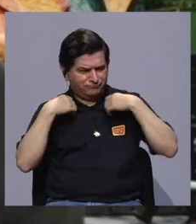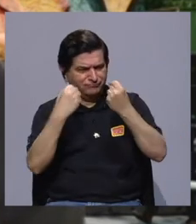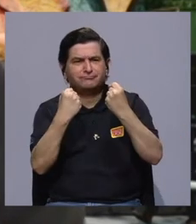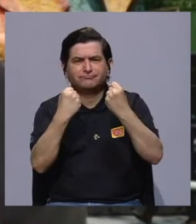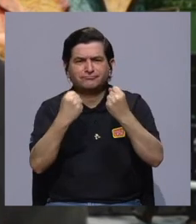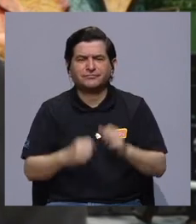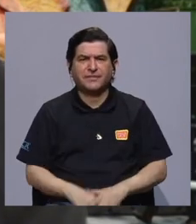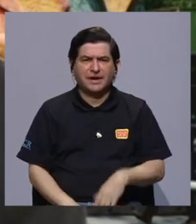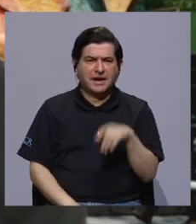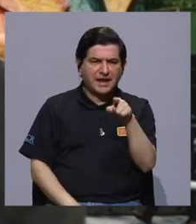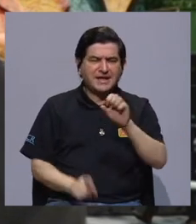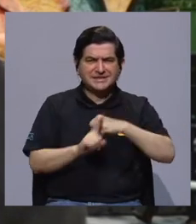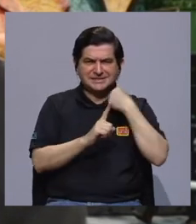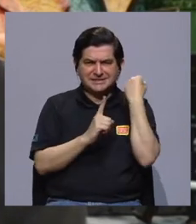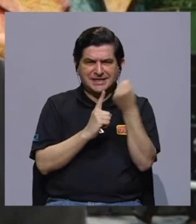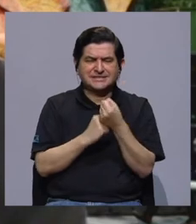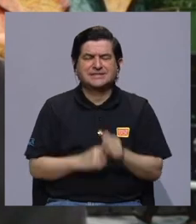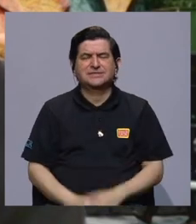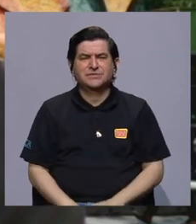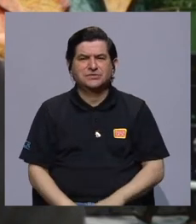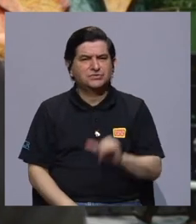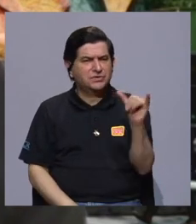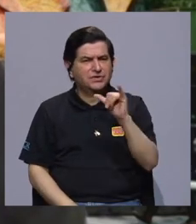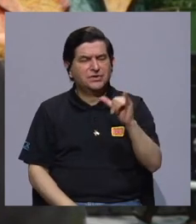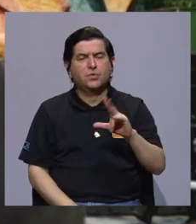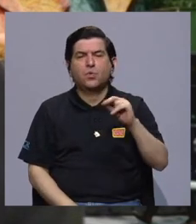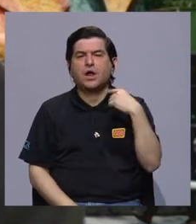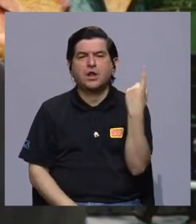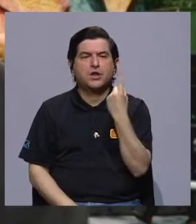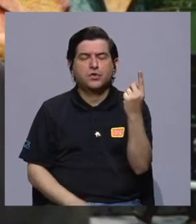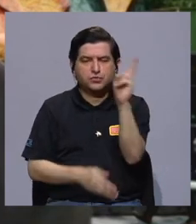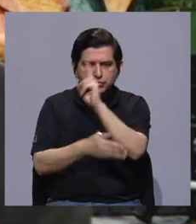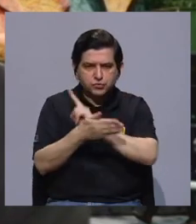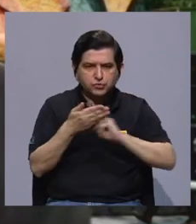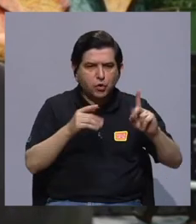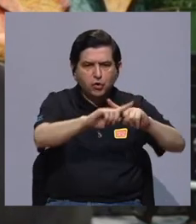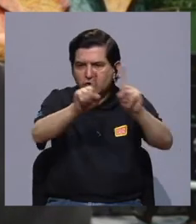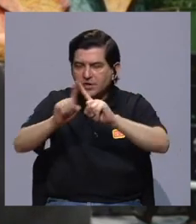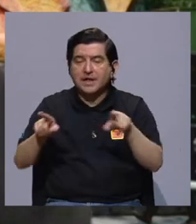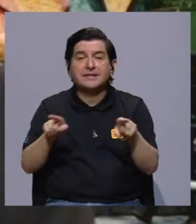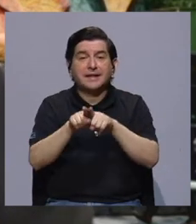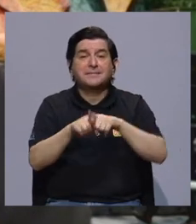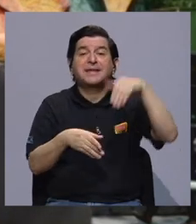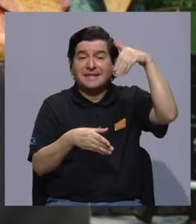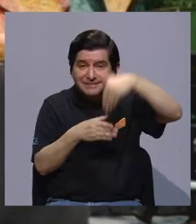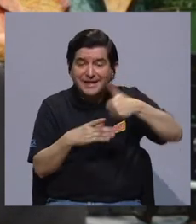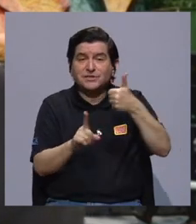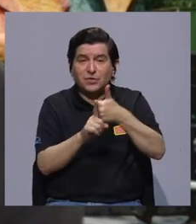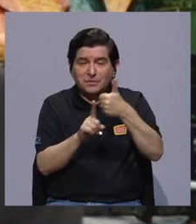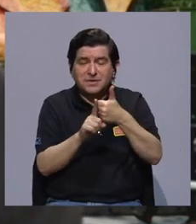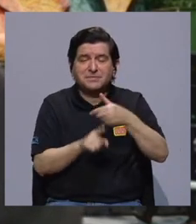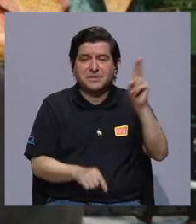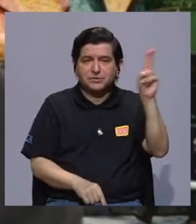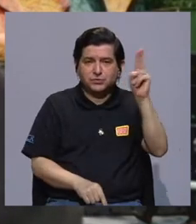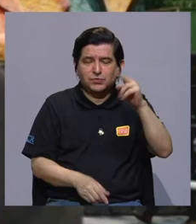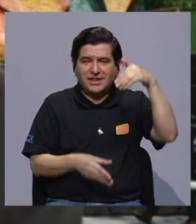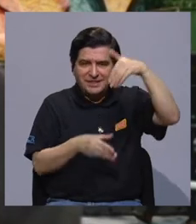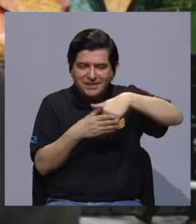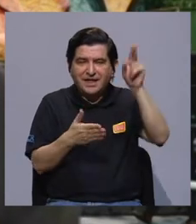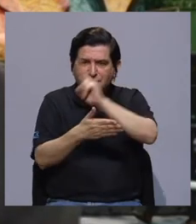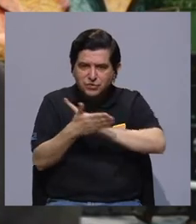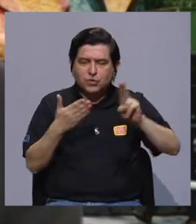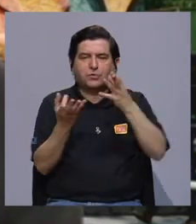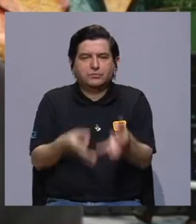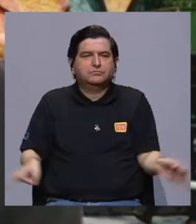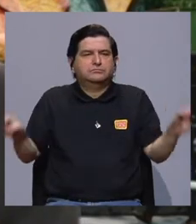fortalecer esa inercia también, no solo entre universidades, sino entre las mismas unidades académicas de nuestra